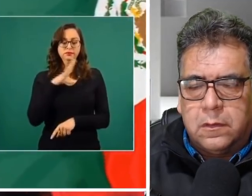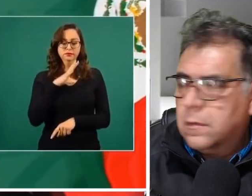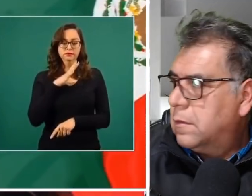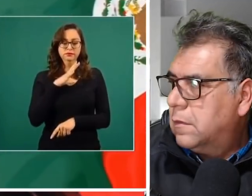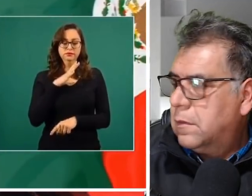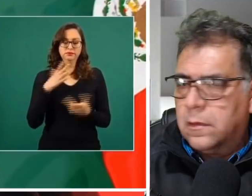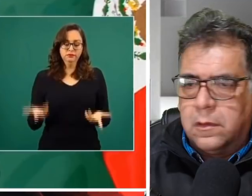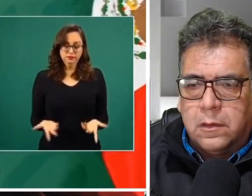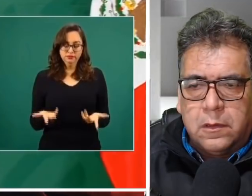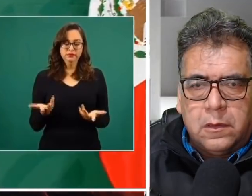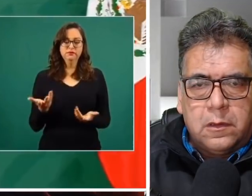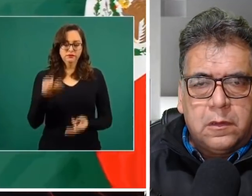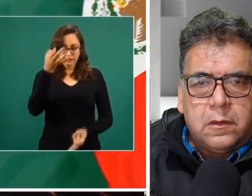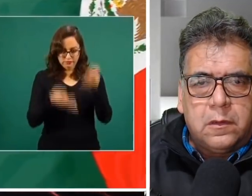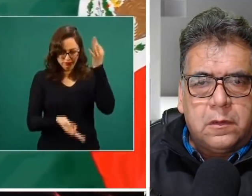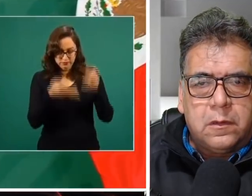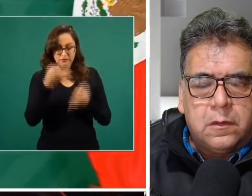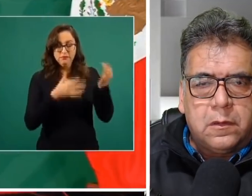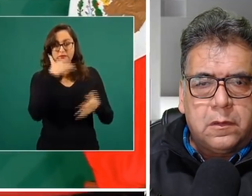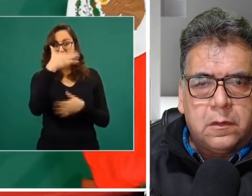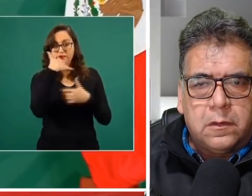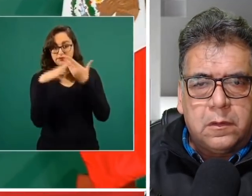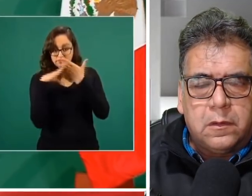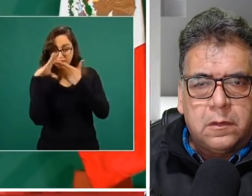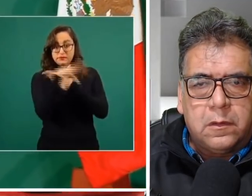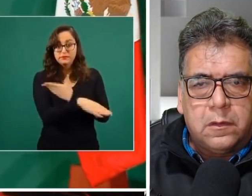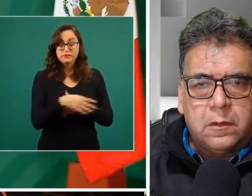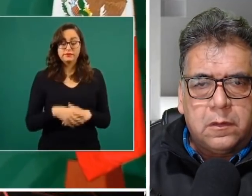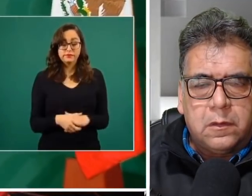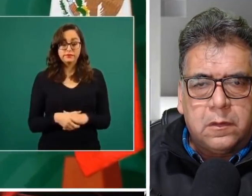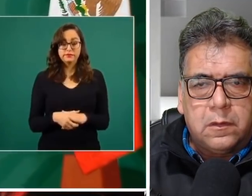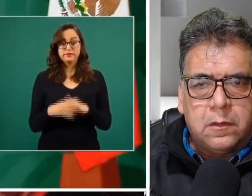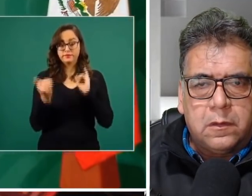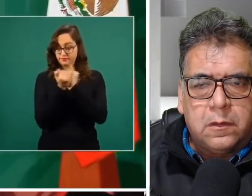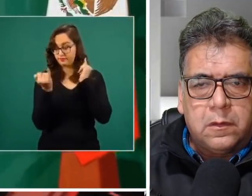que es otro organismo que se creó